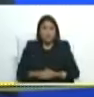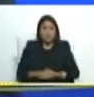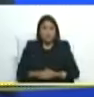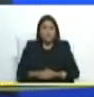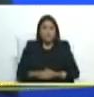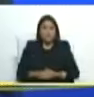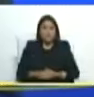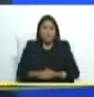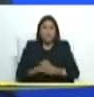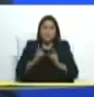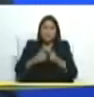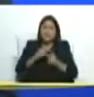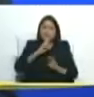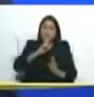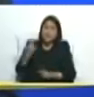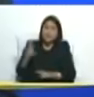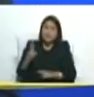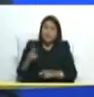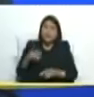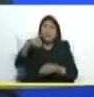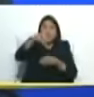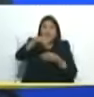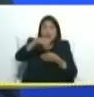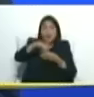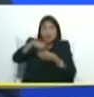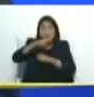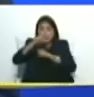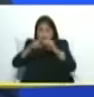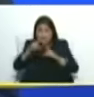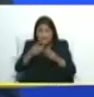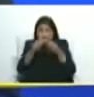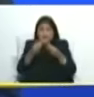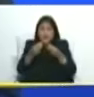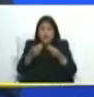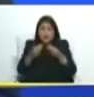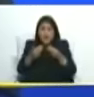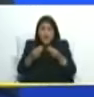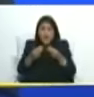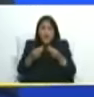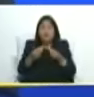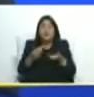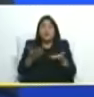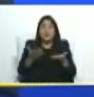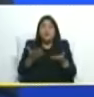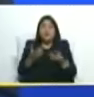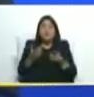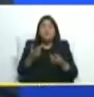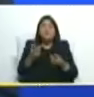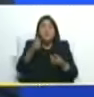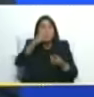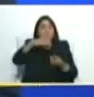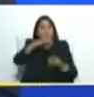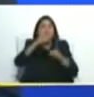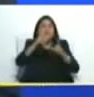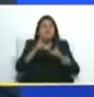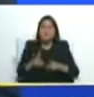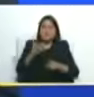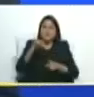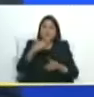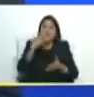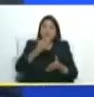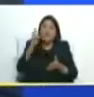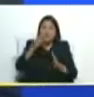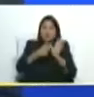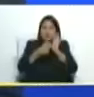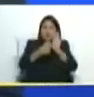y yo les decía el referéndum para que la voluntad popular se exprese tome decisión y con la verdad de Venezuela